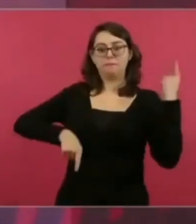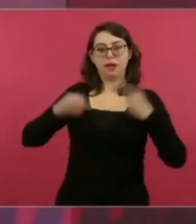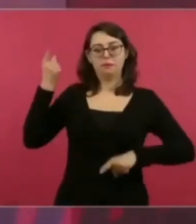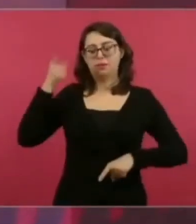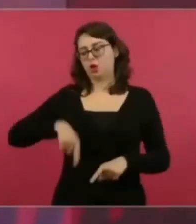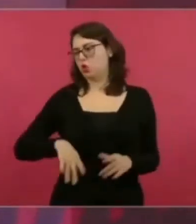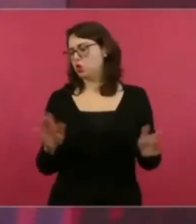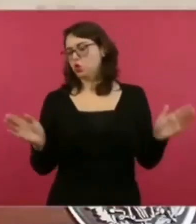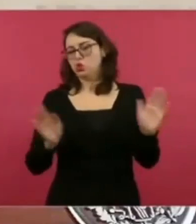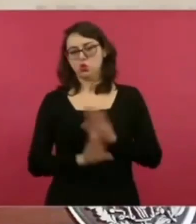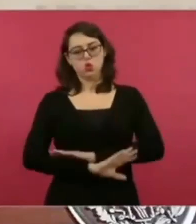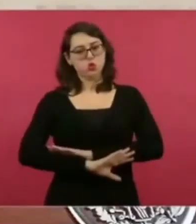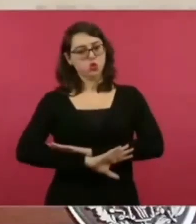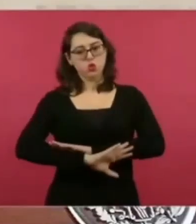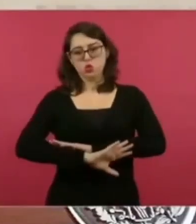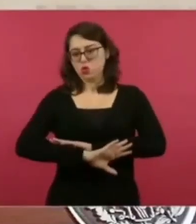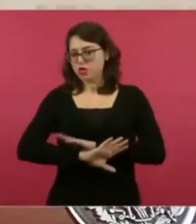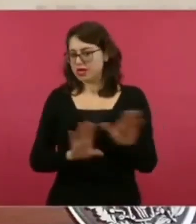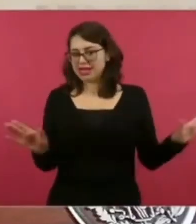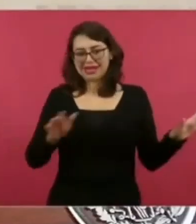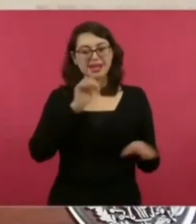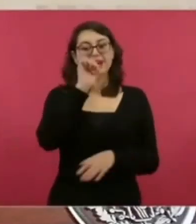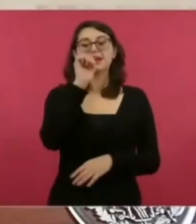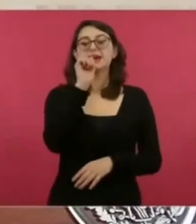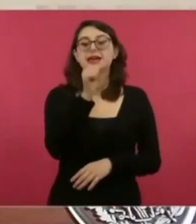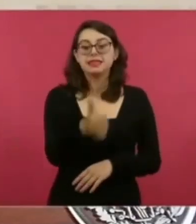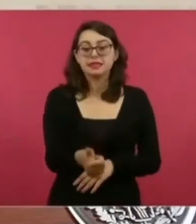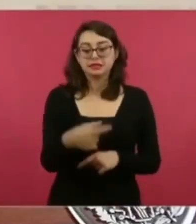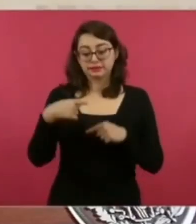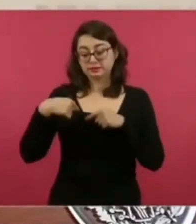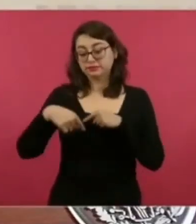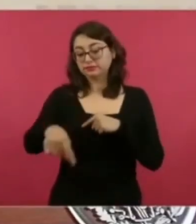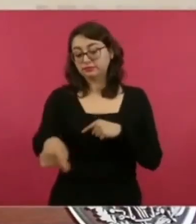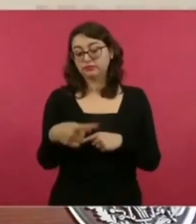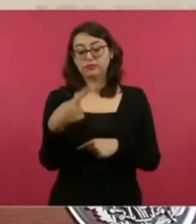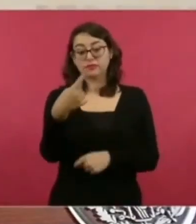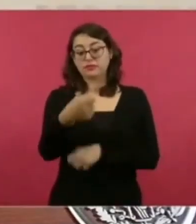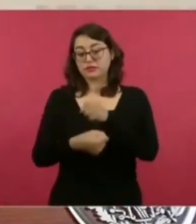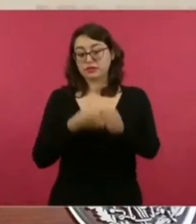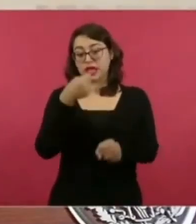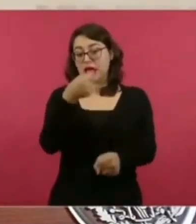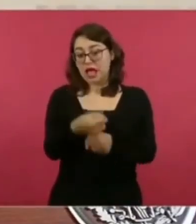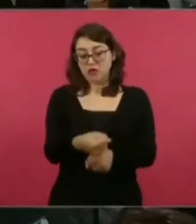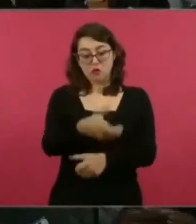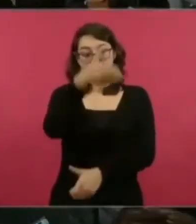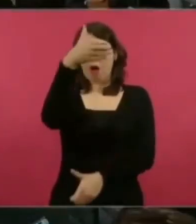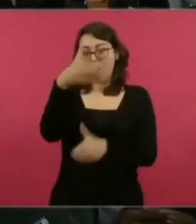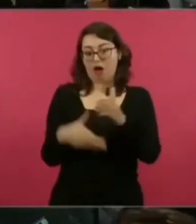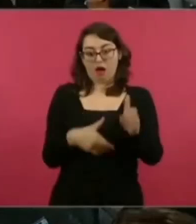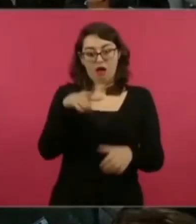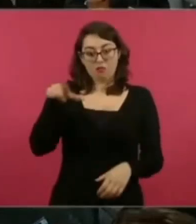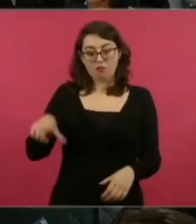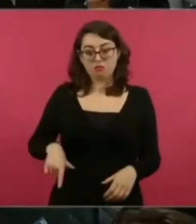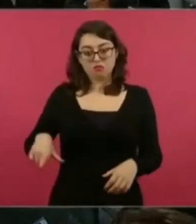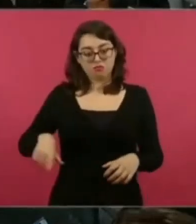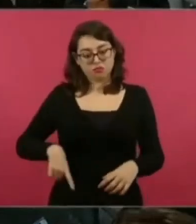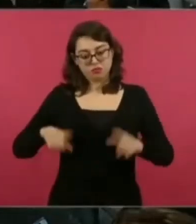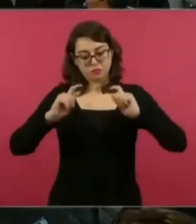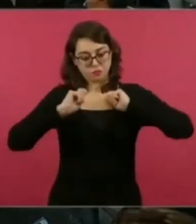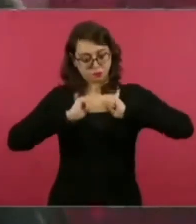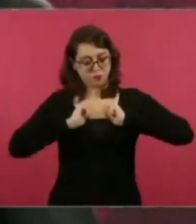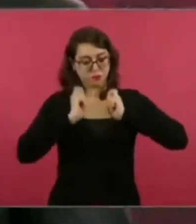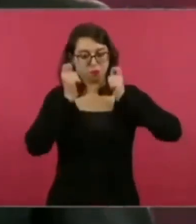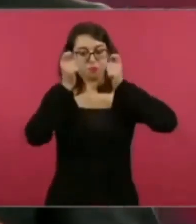ya terminando a finales de septiembre a Palenque